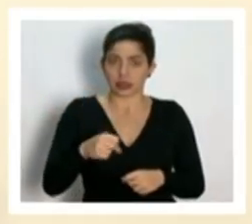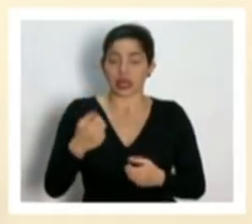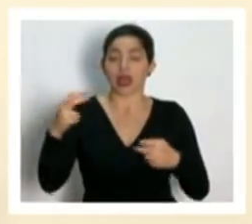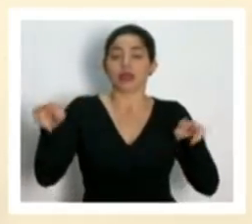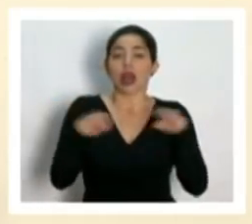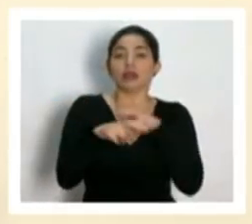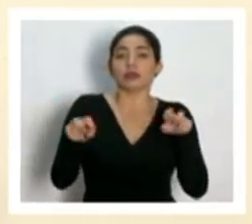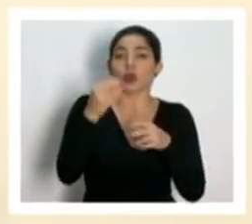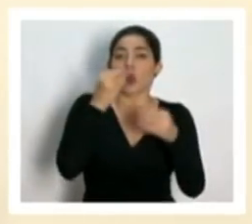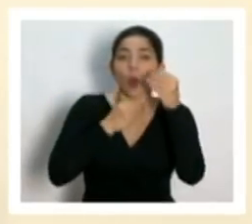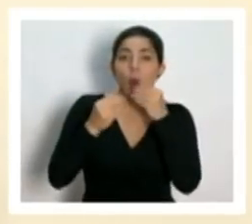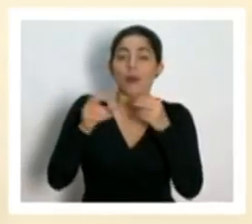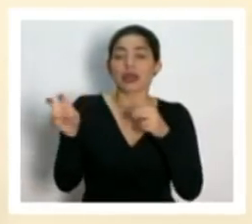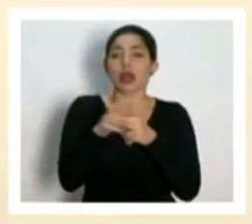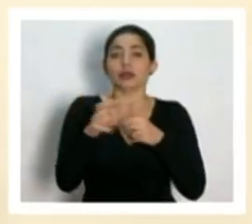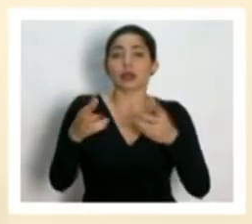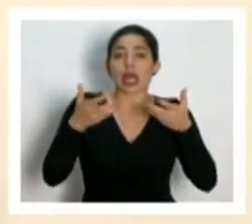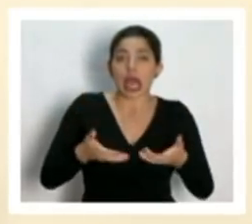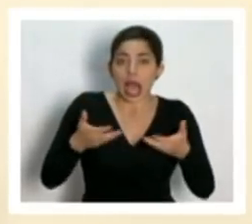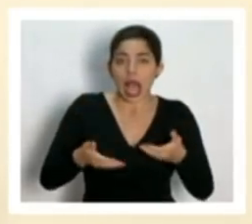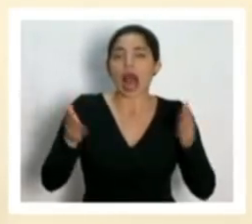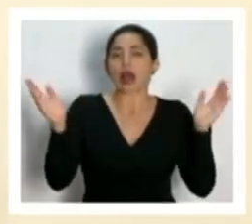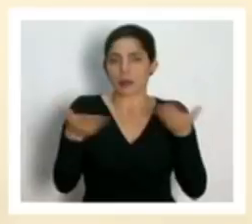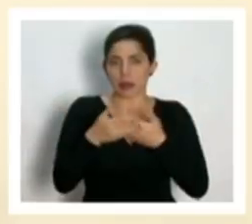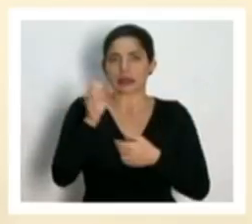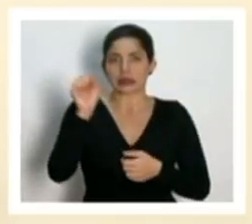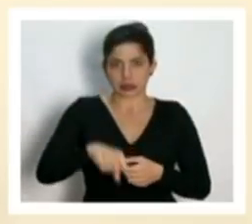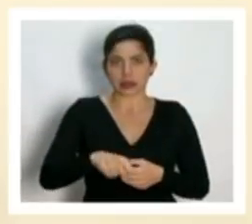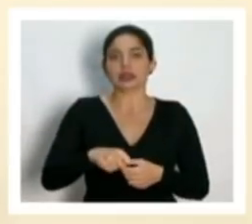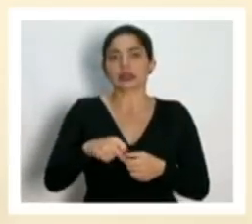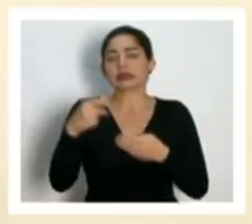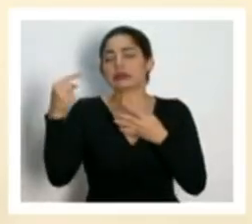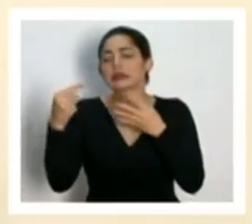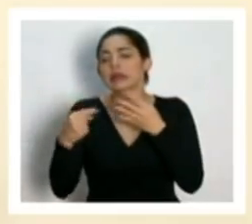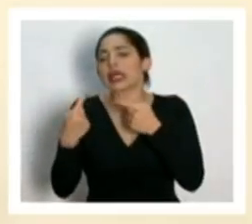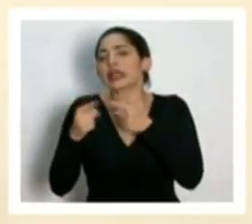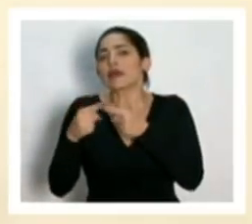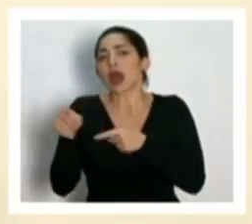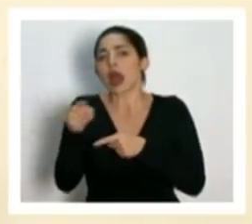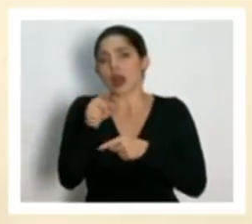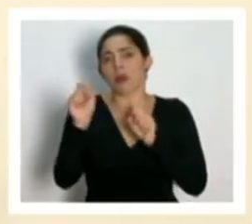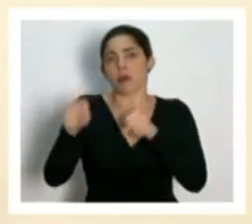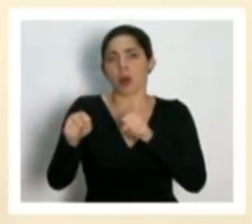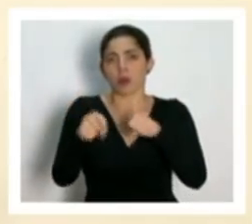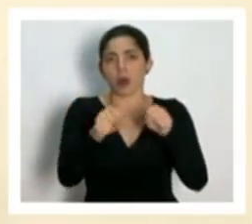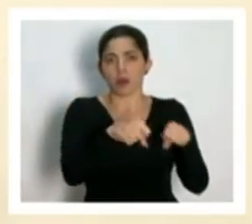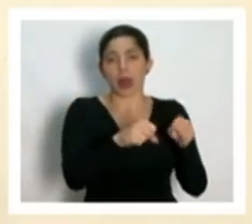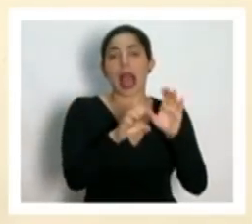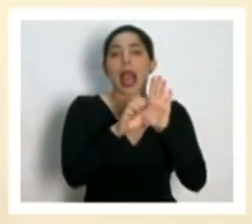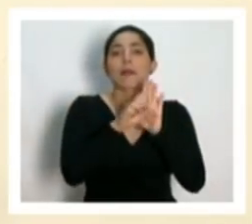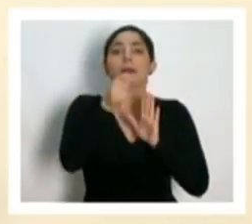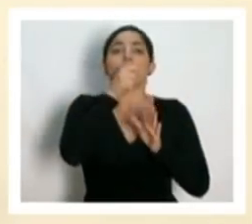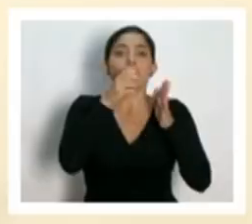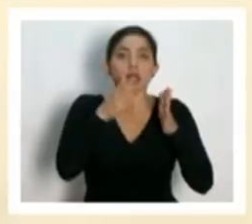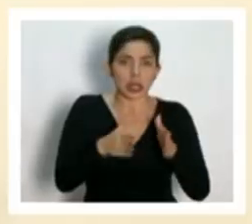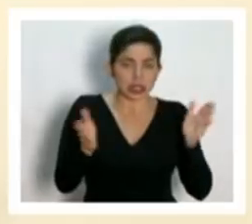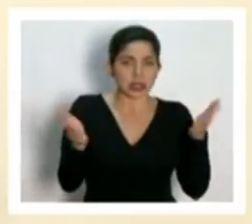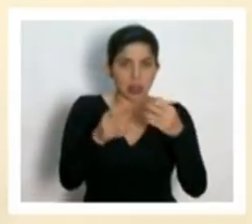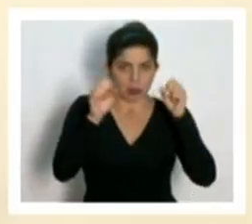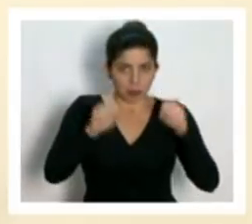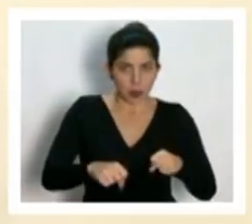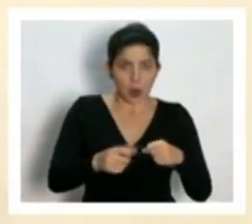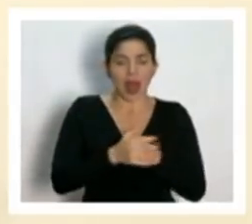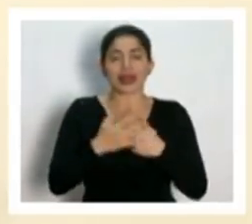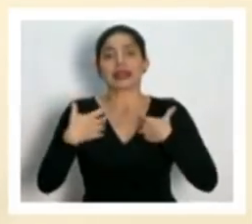bienes, transporte de carga, ese tipo de excepciones, los funcionarios de la prensa, los